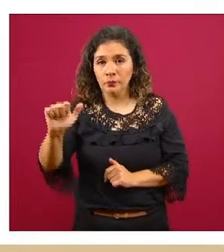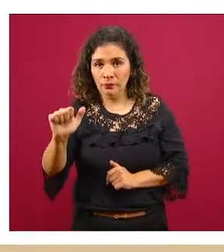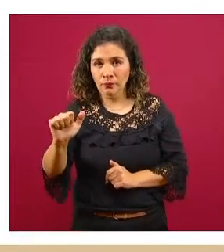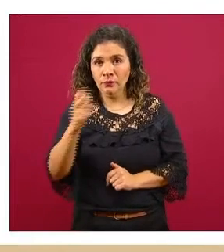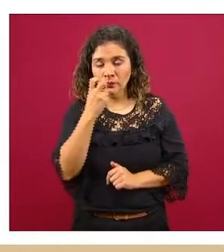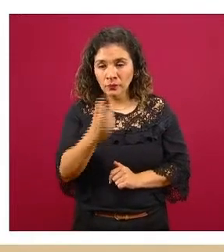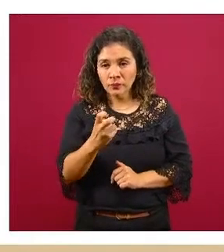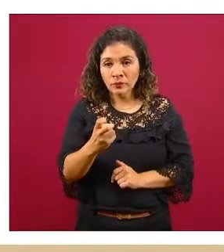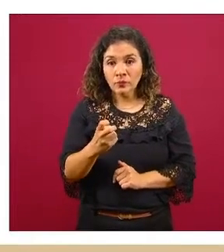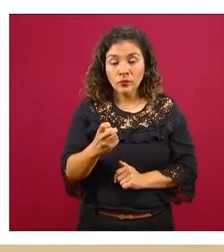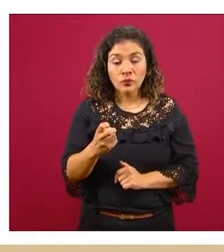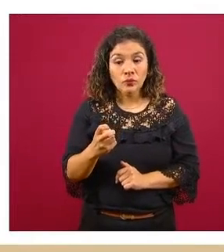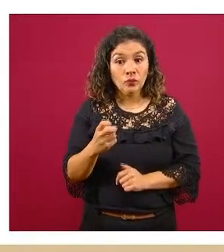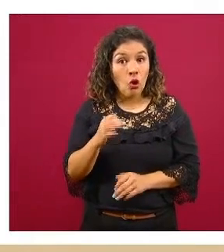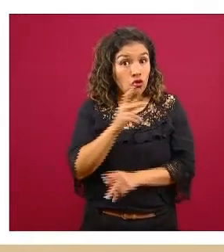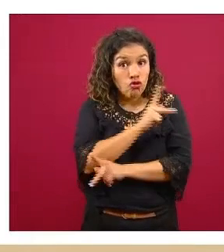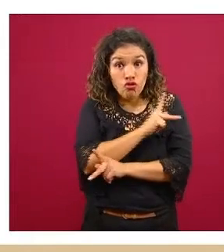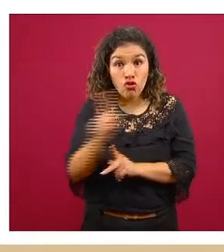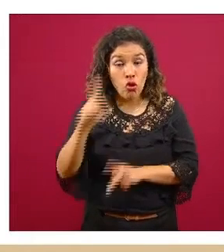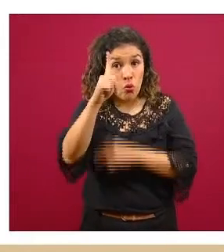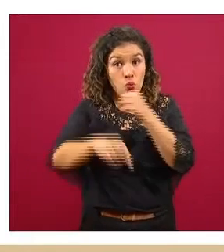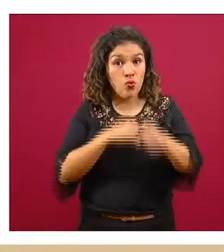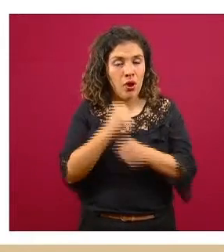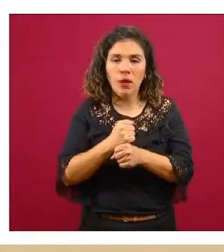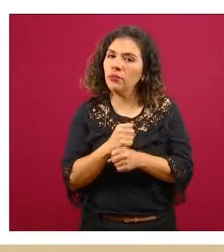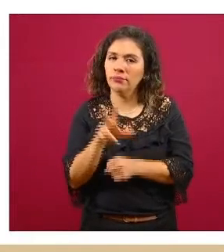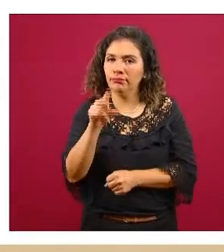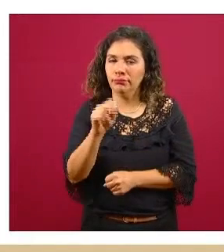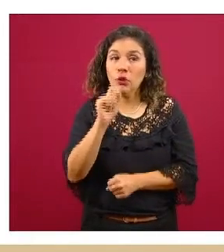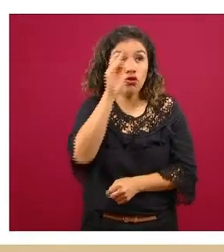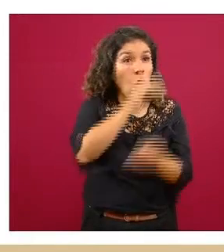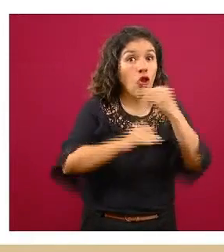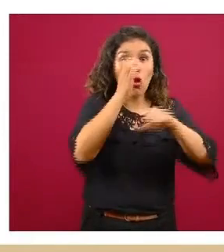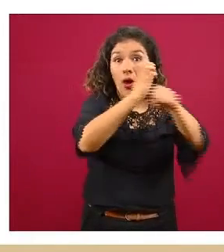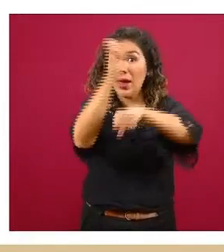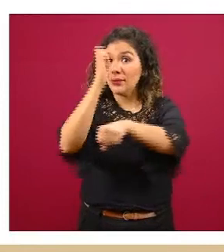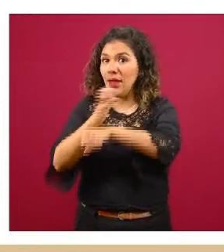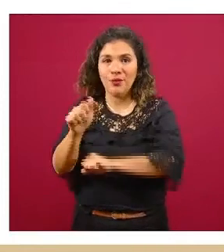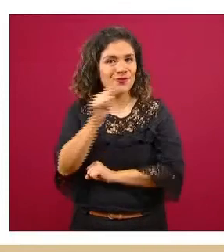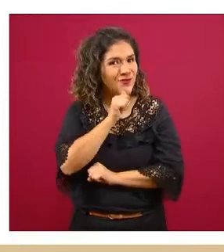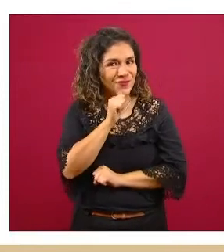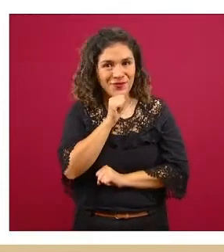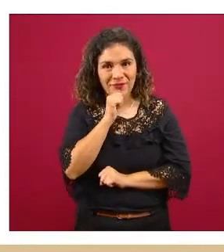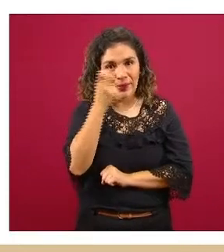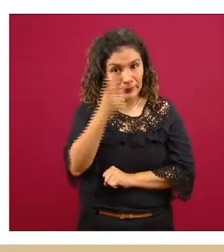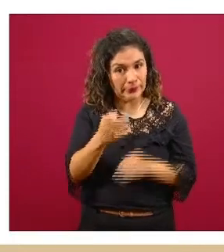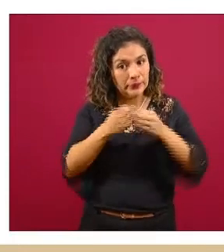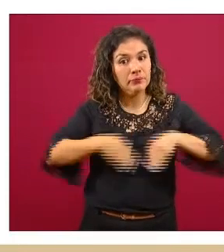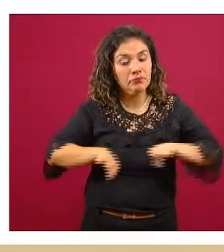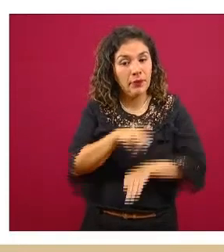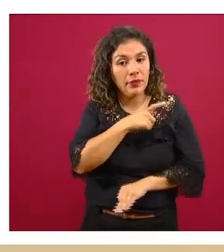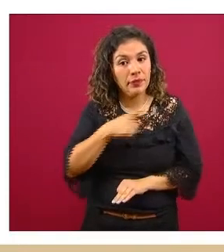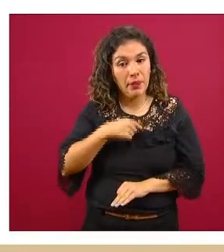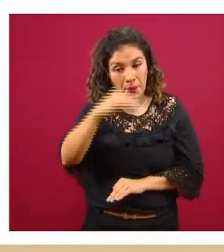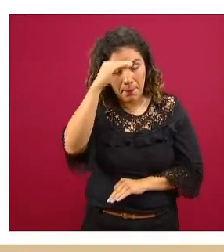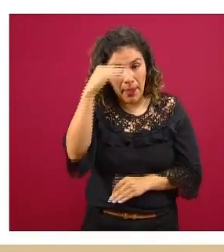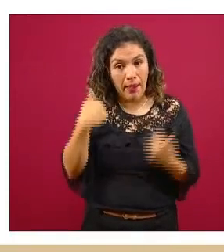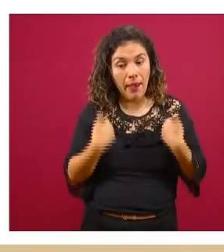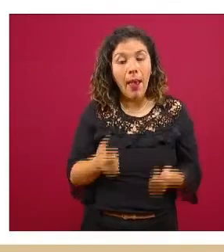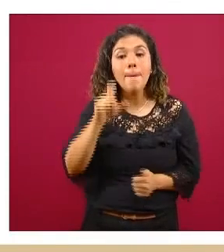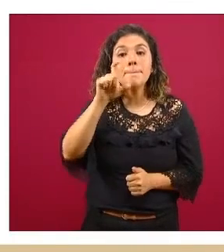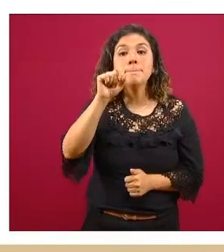no es todo lo que lleva el año y no es todo los estados es muy importante son 20 estados